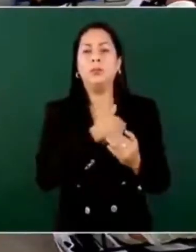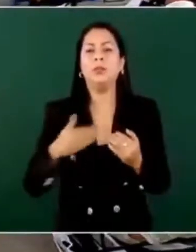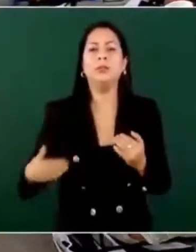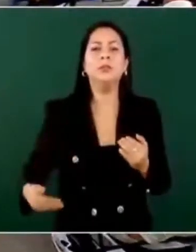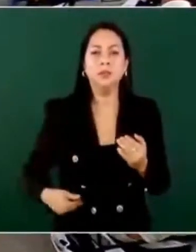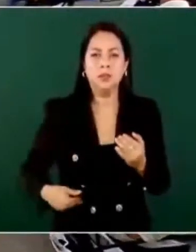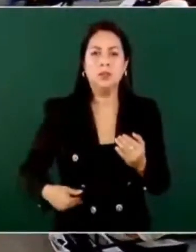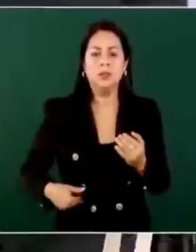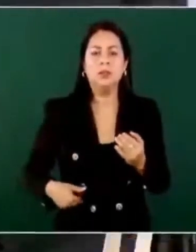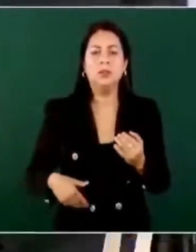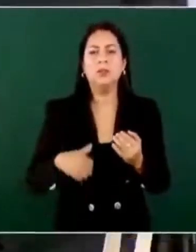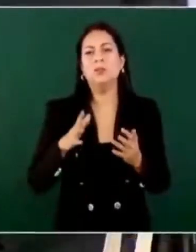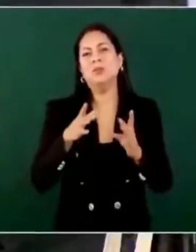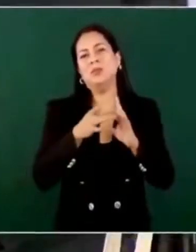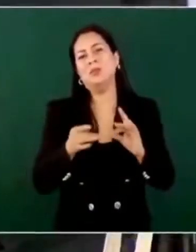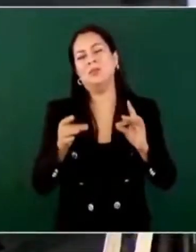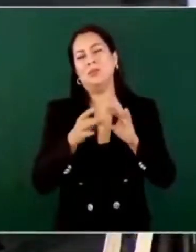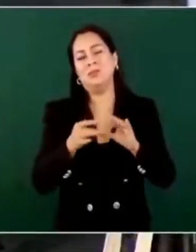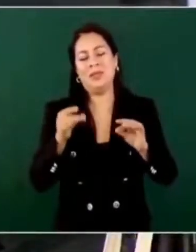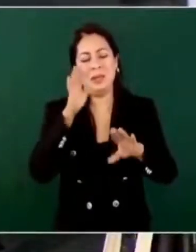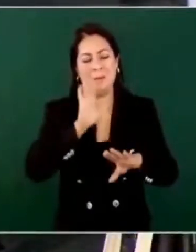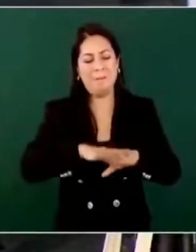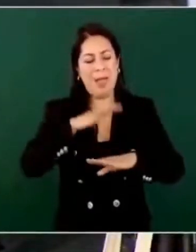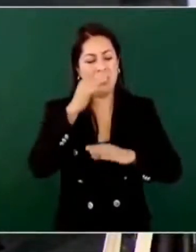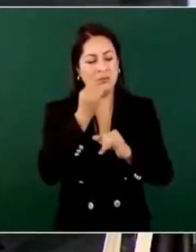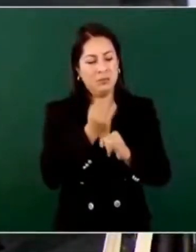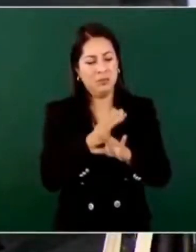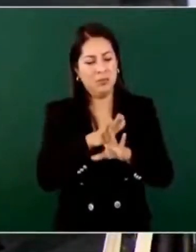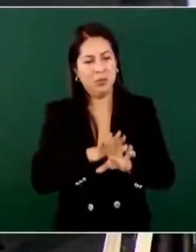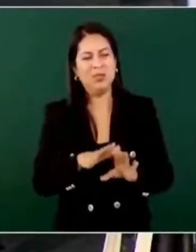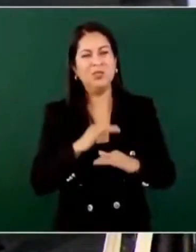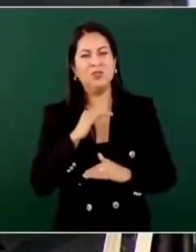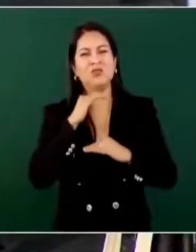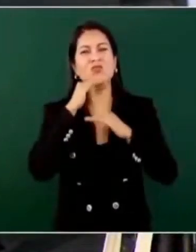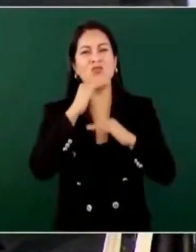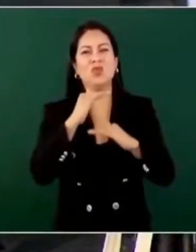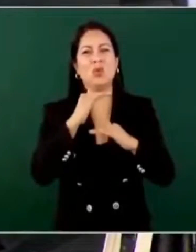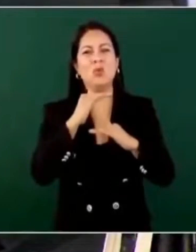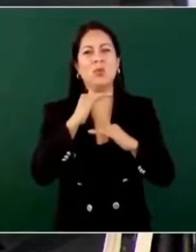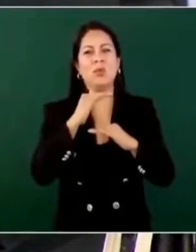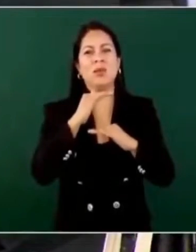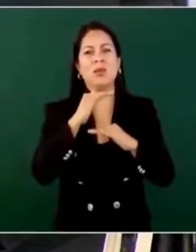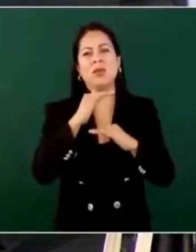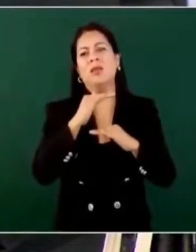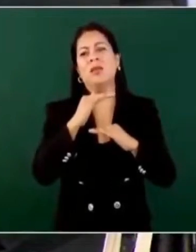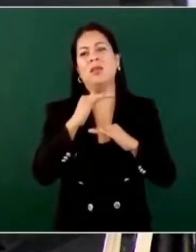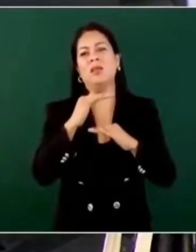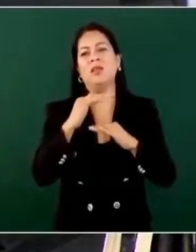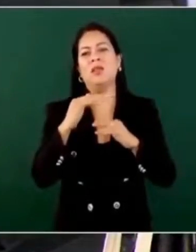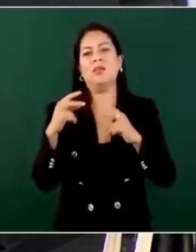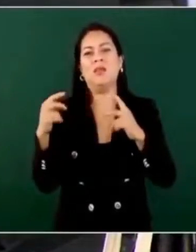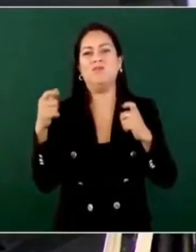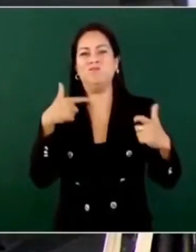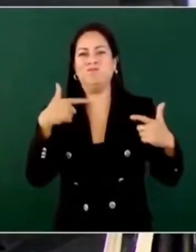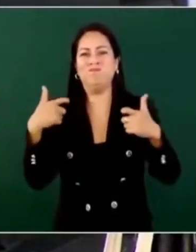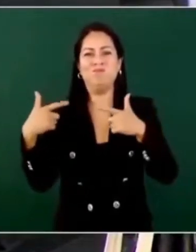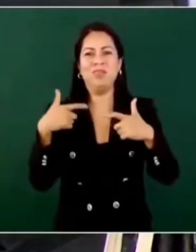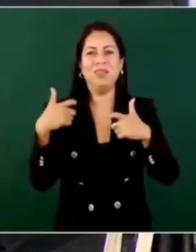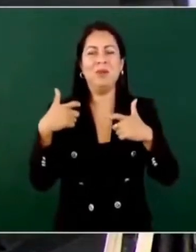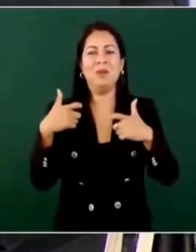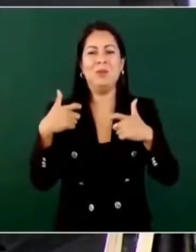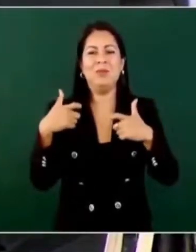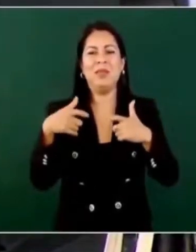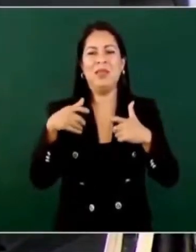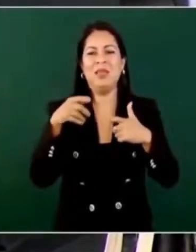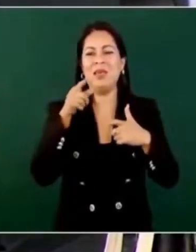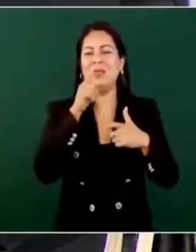Si nos pudiera dar un poco más de información acerca de este ataque justamente que se dio en un palenque